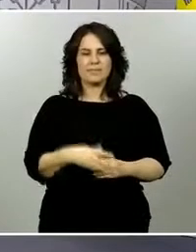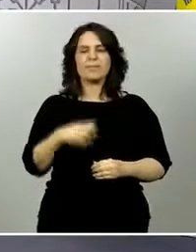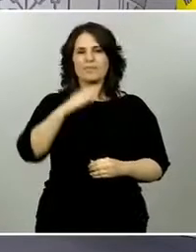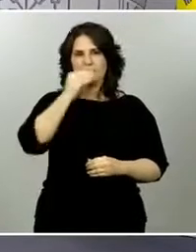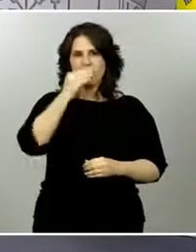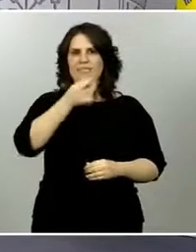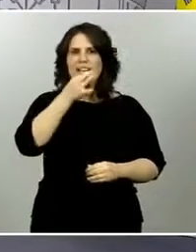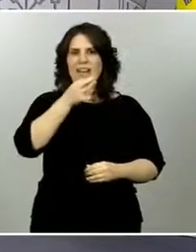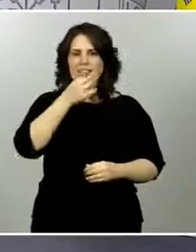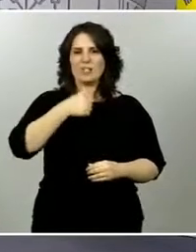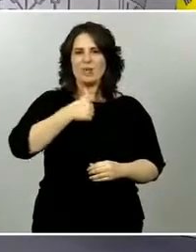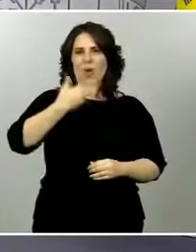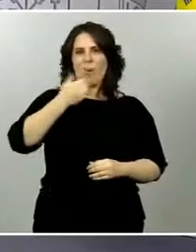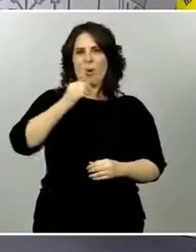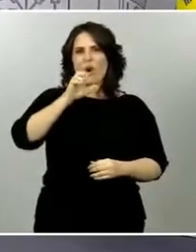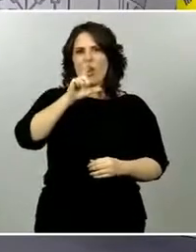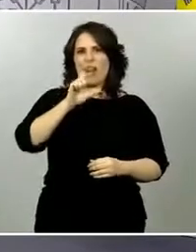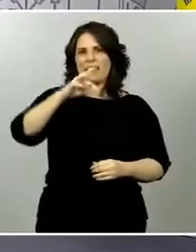motivo de la pandemia.